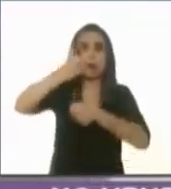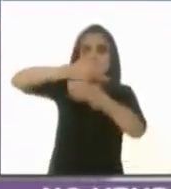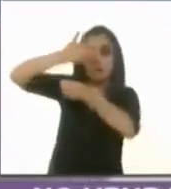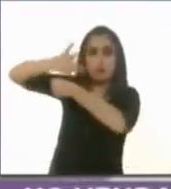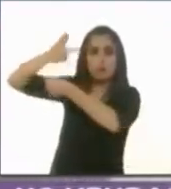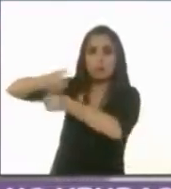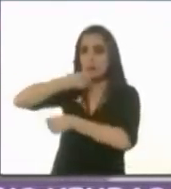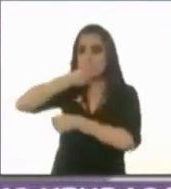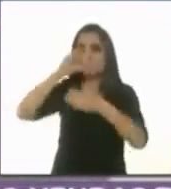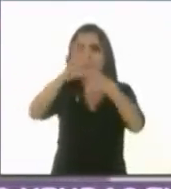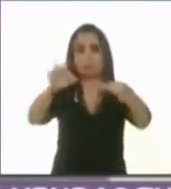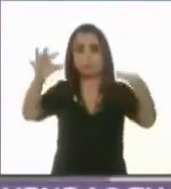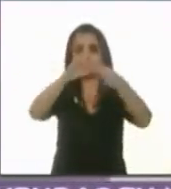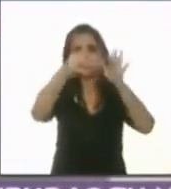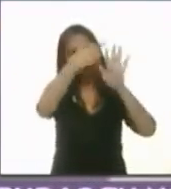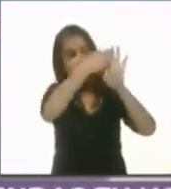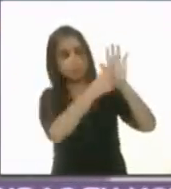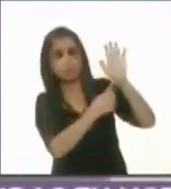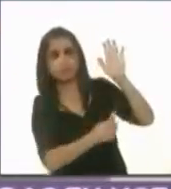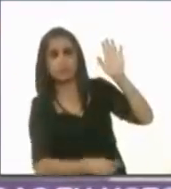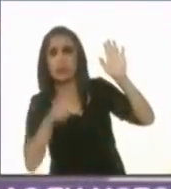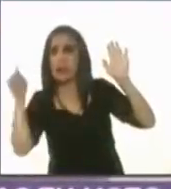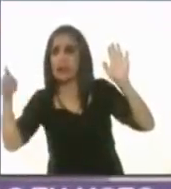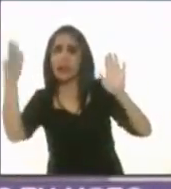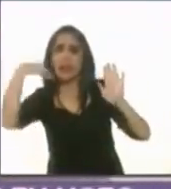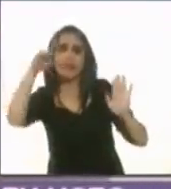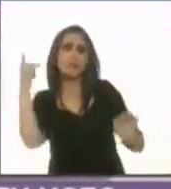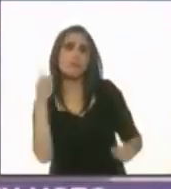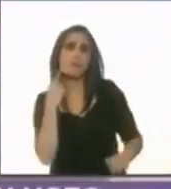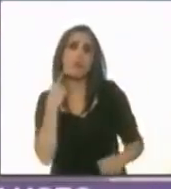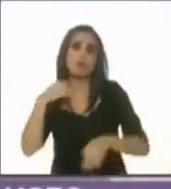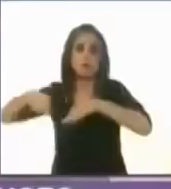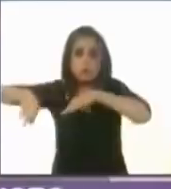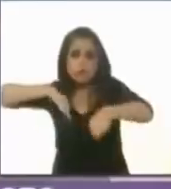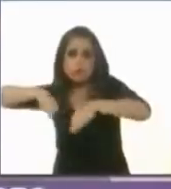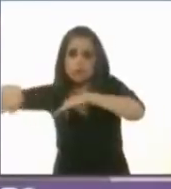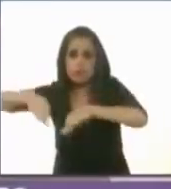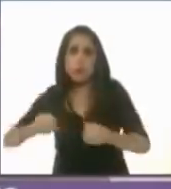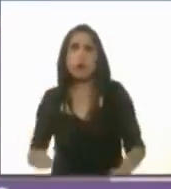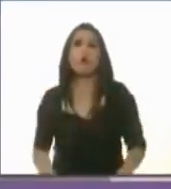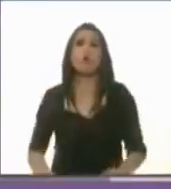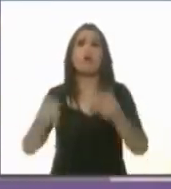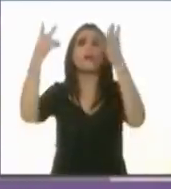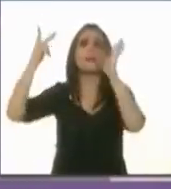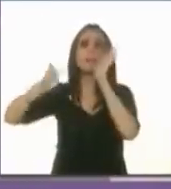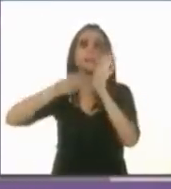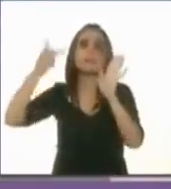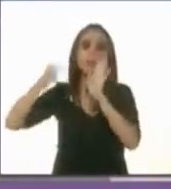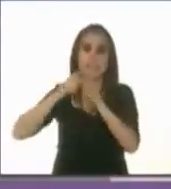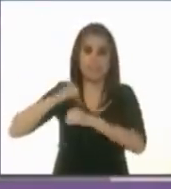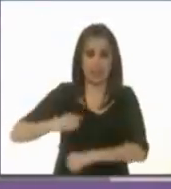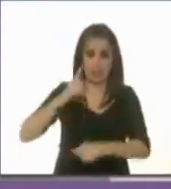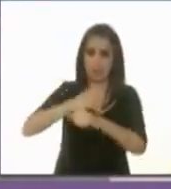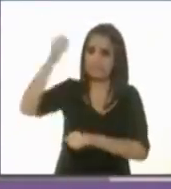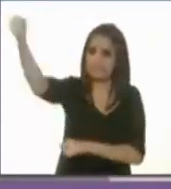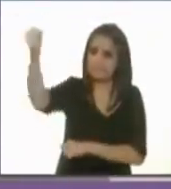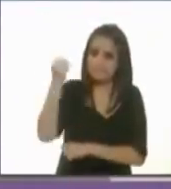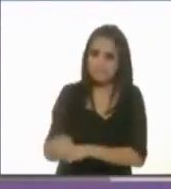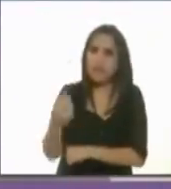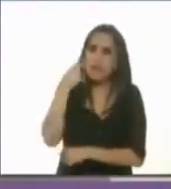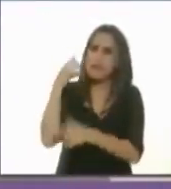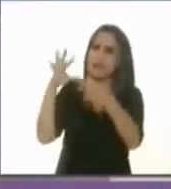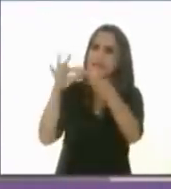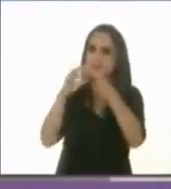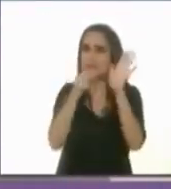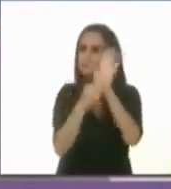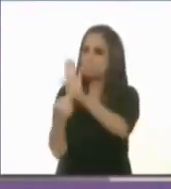cuenta de todas las veces que ella ha sido funcionaria y cuántas veces le han requerido las autoridades que rinda cuentas. Lo que hoy